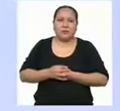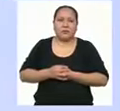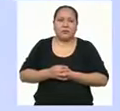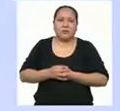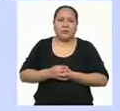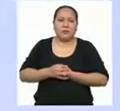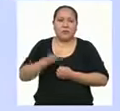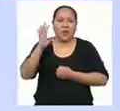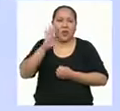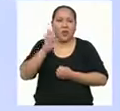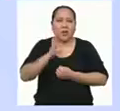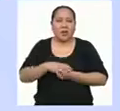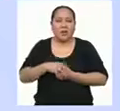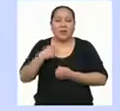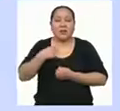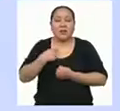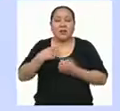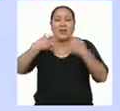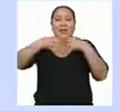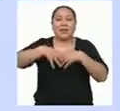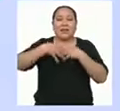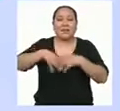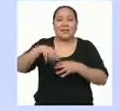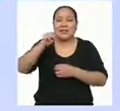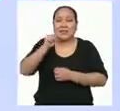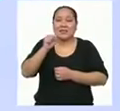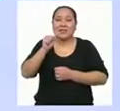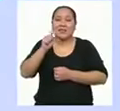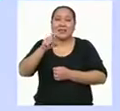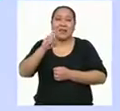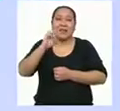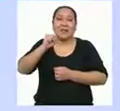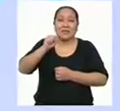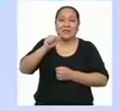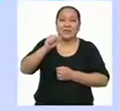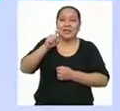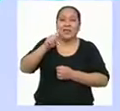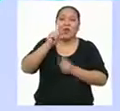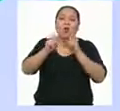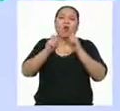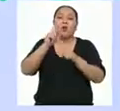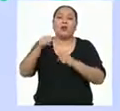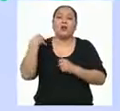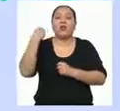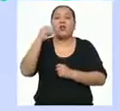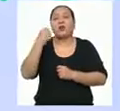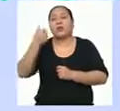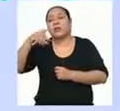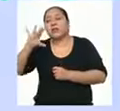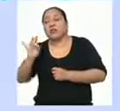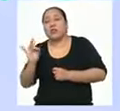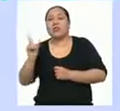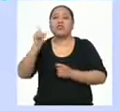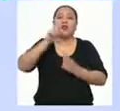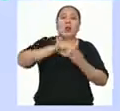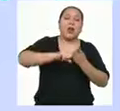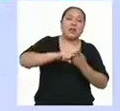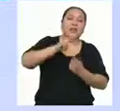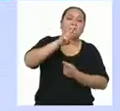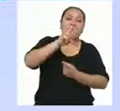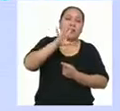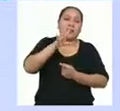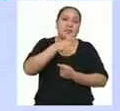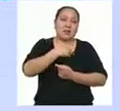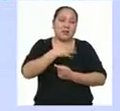¡Hola! Te hablo de la empresa ZagZag. Estamos haciendo una encuesta a jóvenes entre 18 y 25